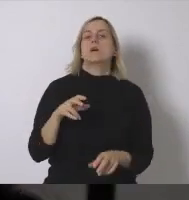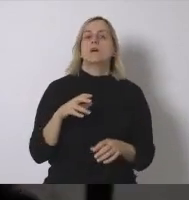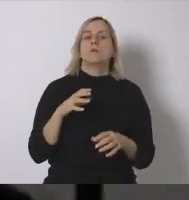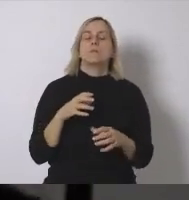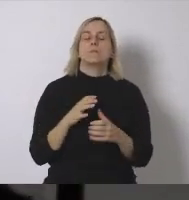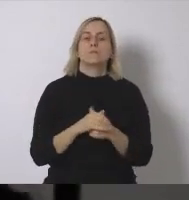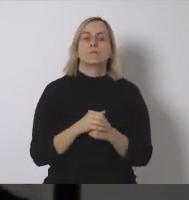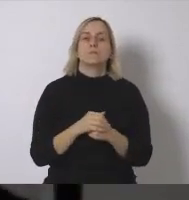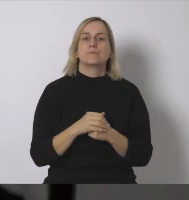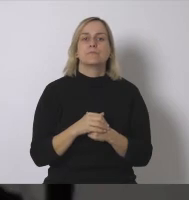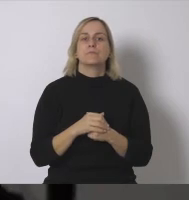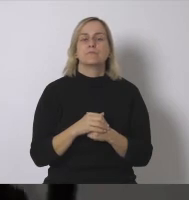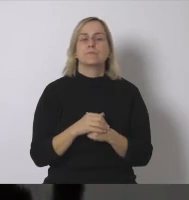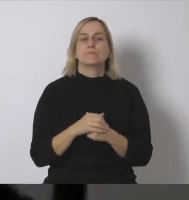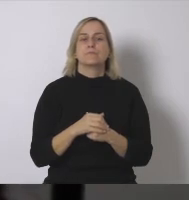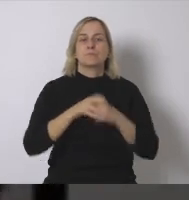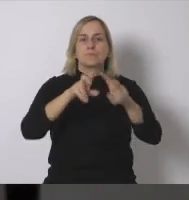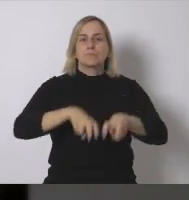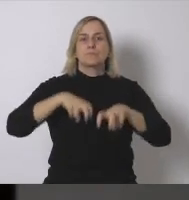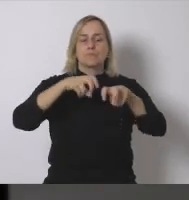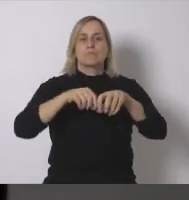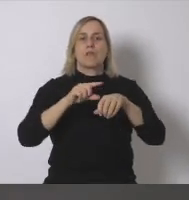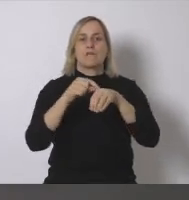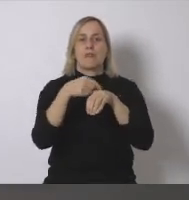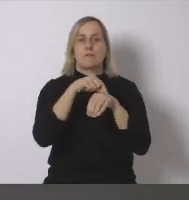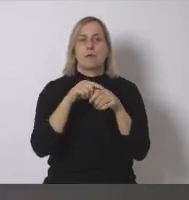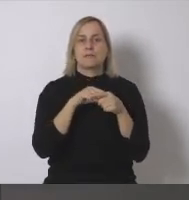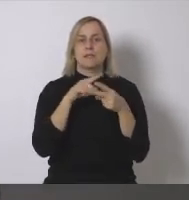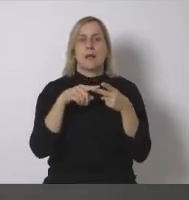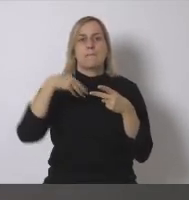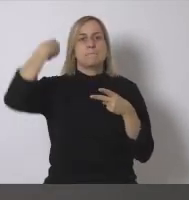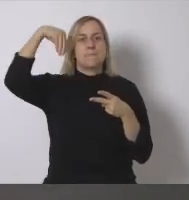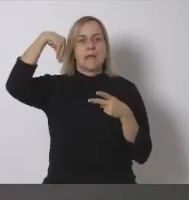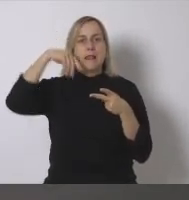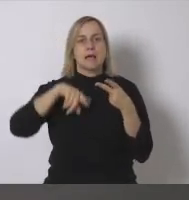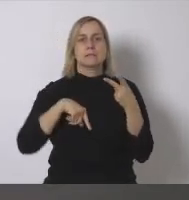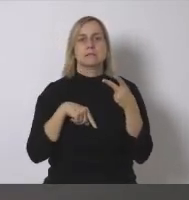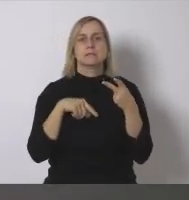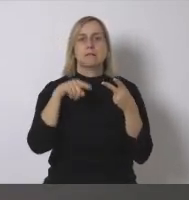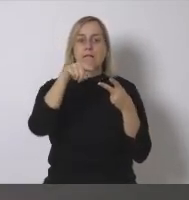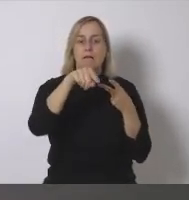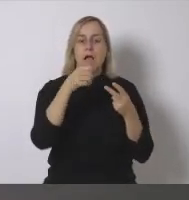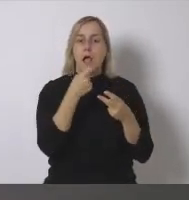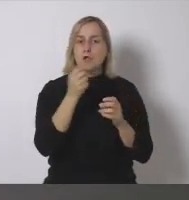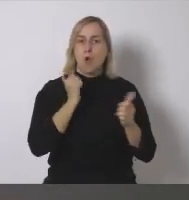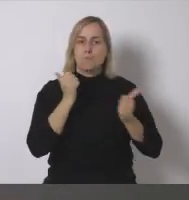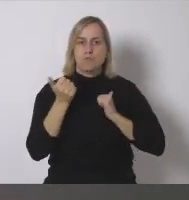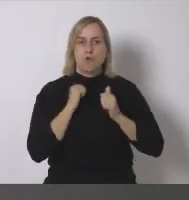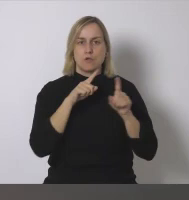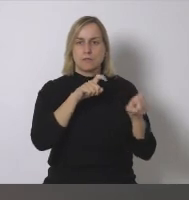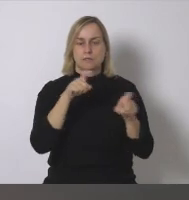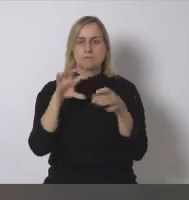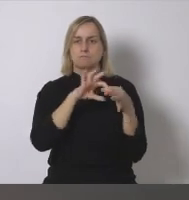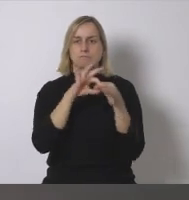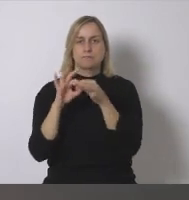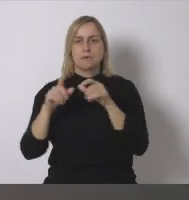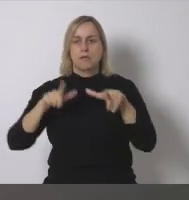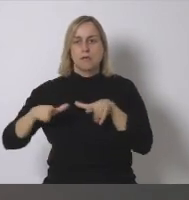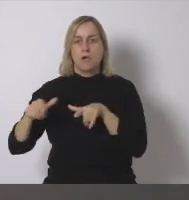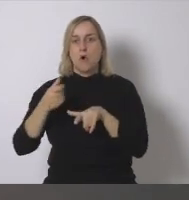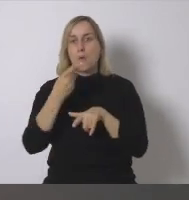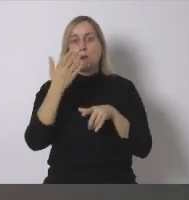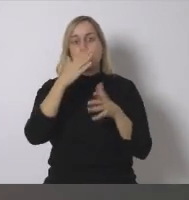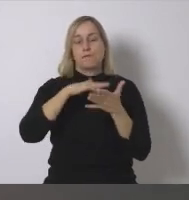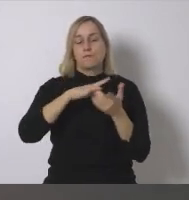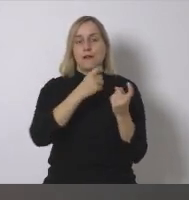planta de frambuesas en una planta de peras y sí que hay sí que hay opciones y de hecho para cultivos que requieran sombra pues